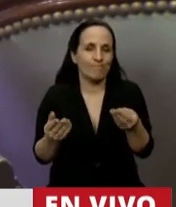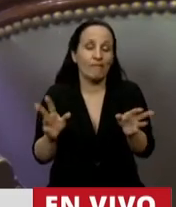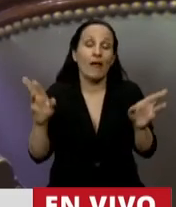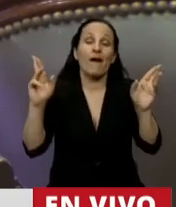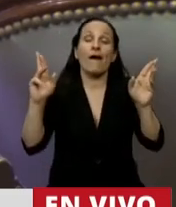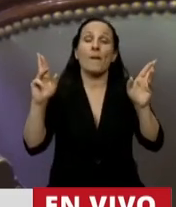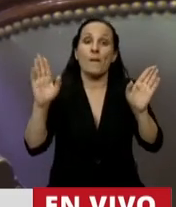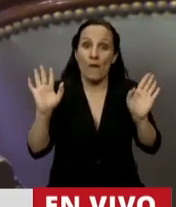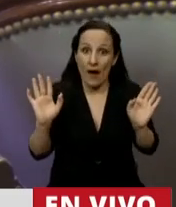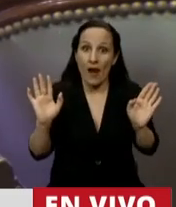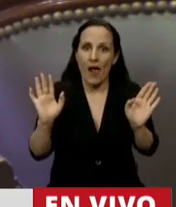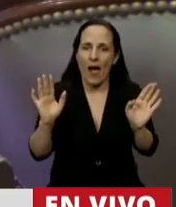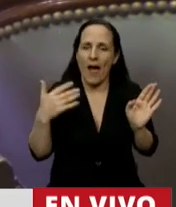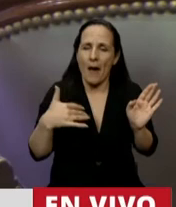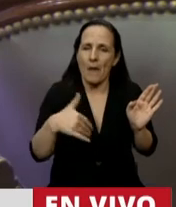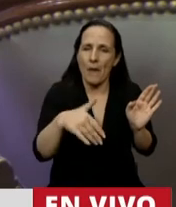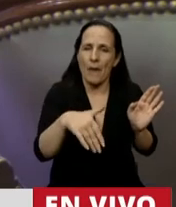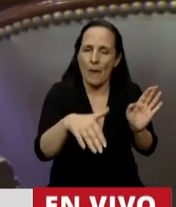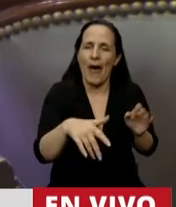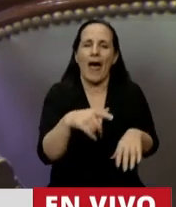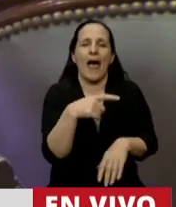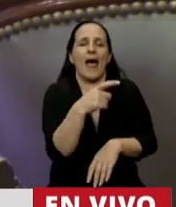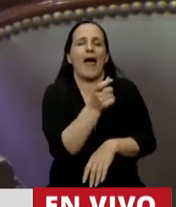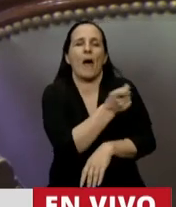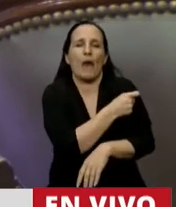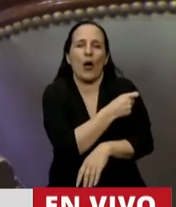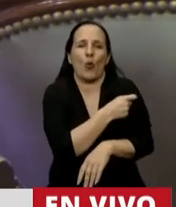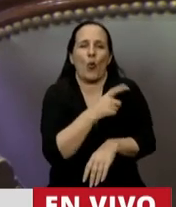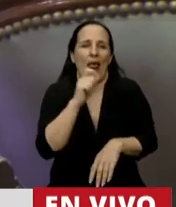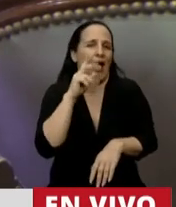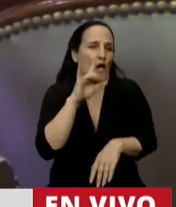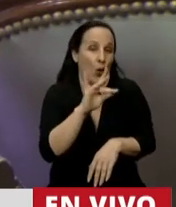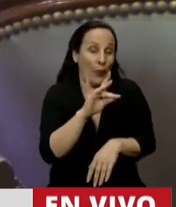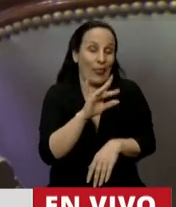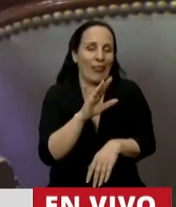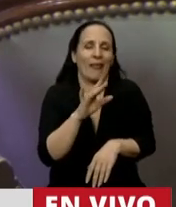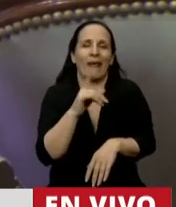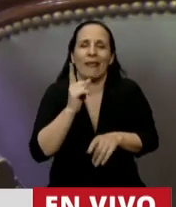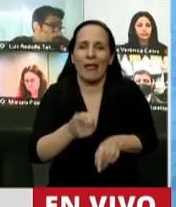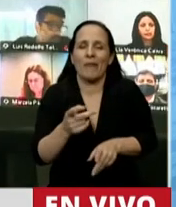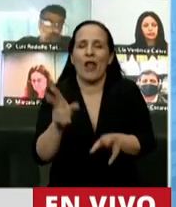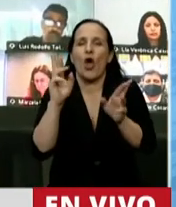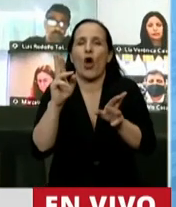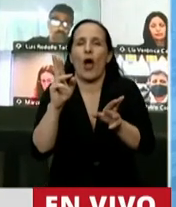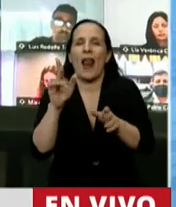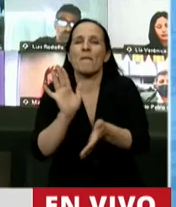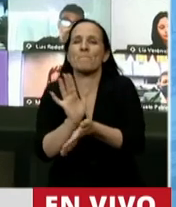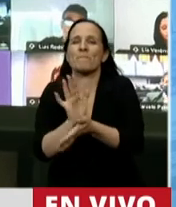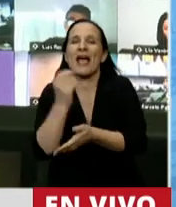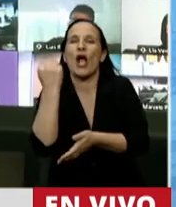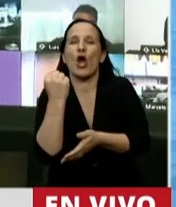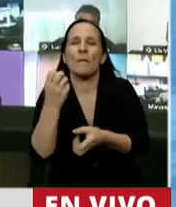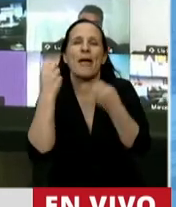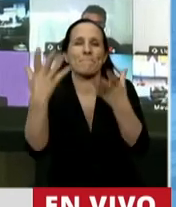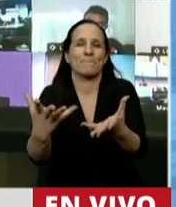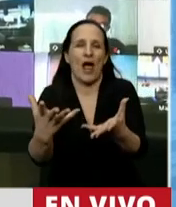Esperemos que pronto dispongamos de la vacuna del COVID y también esperemos que pronto dispongamos de una vacuna para mejorar la economía en la